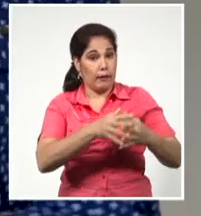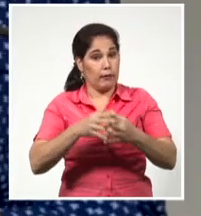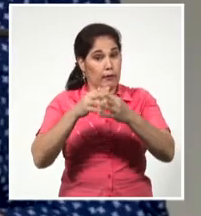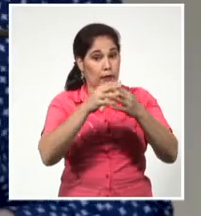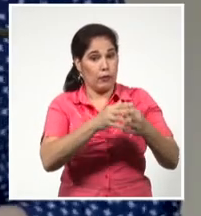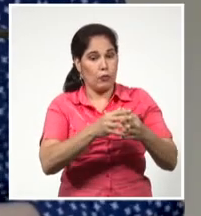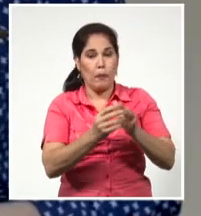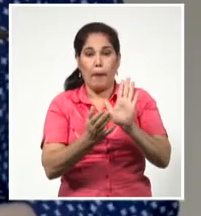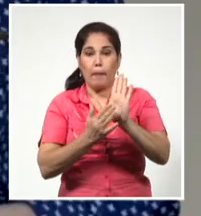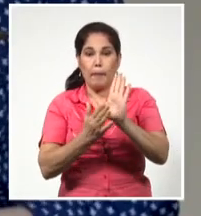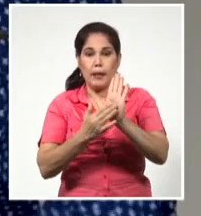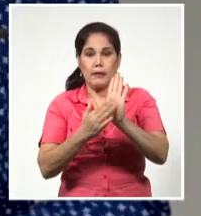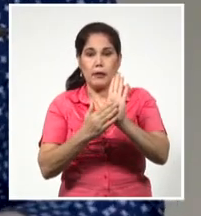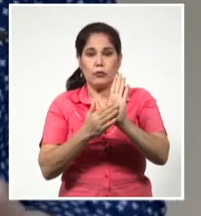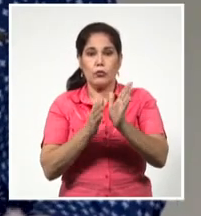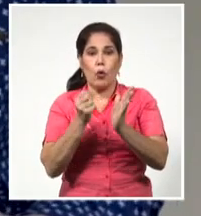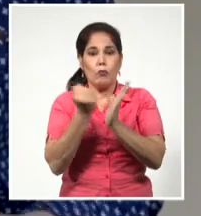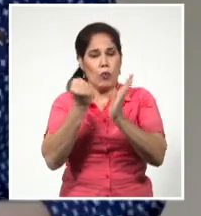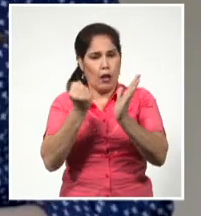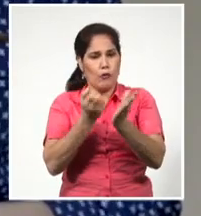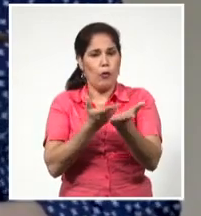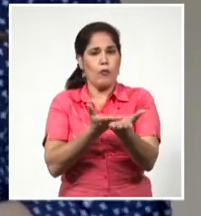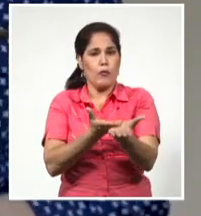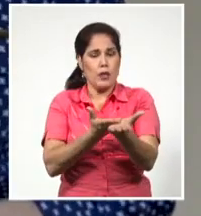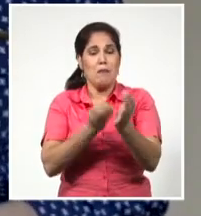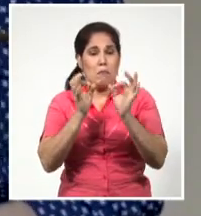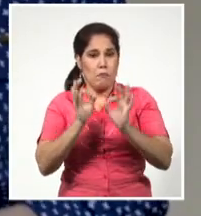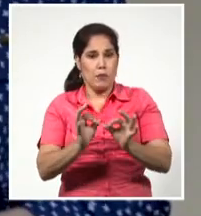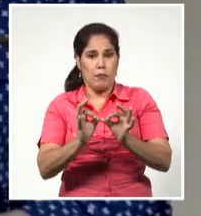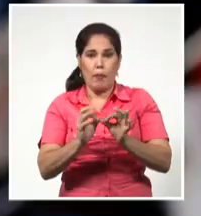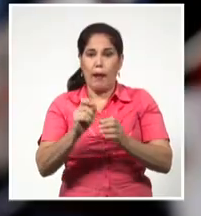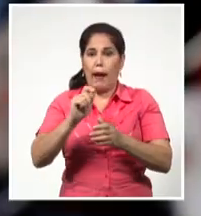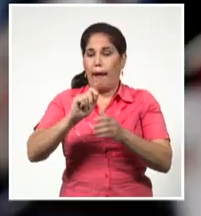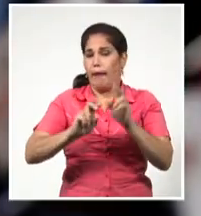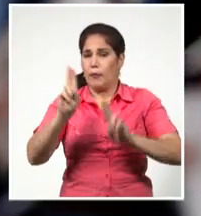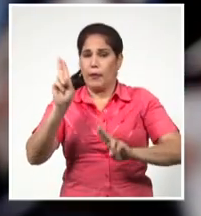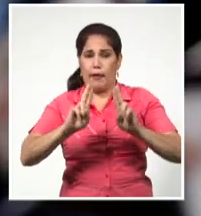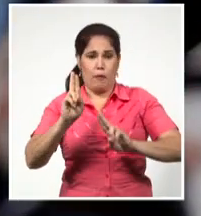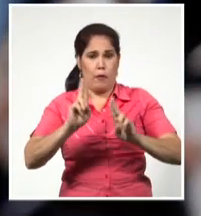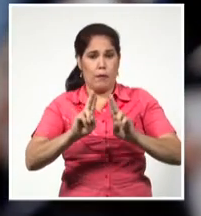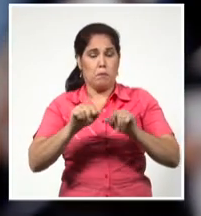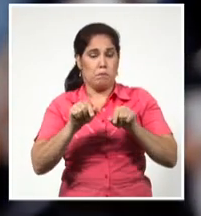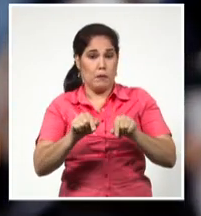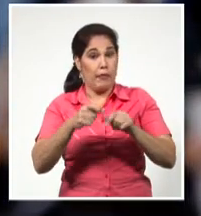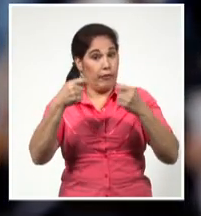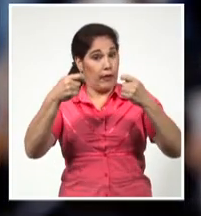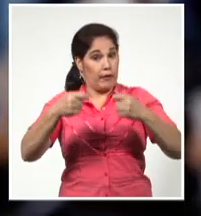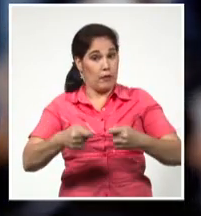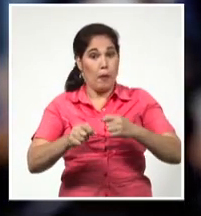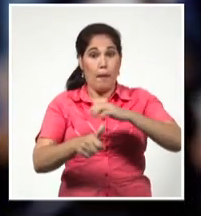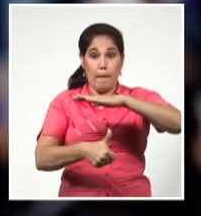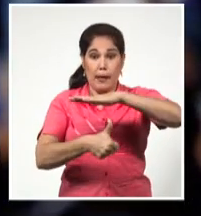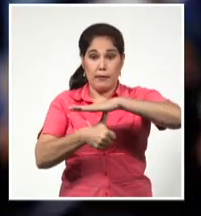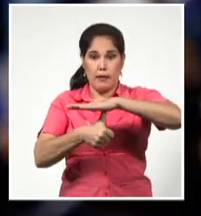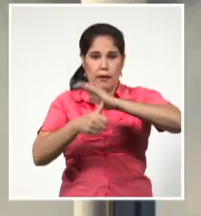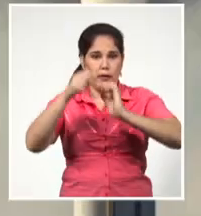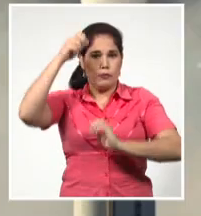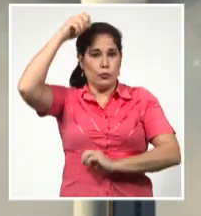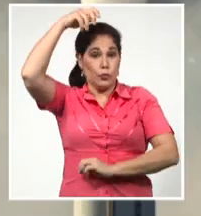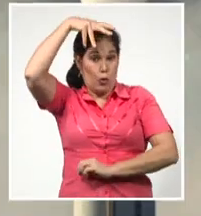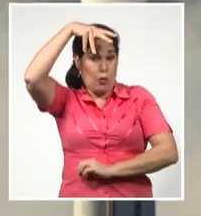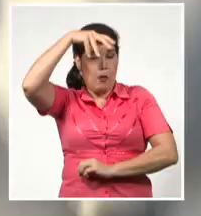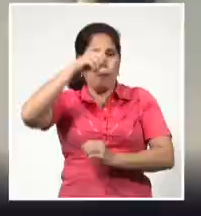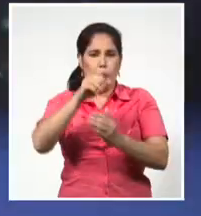presentó su solicitud oficial para retirarse del Pacto Global. Tras esta decisión, el presidente Donald Trump